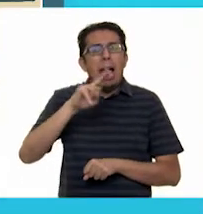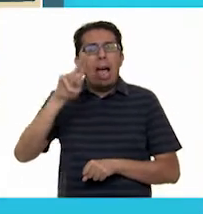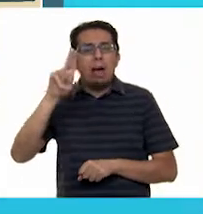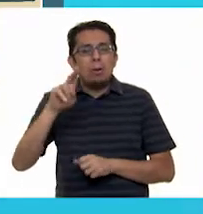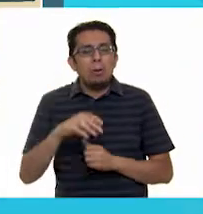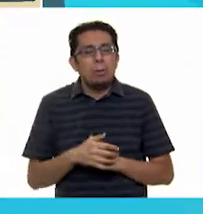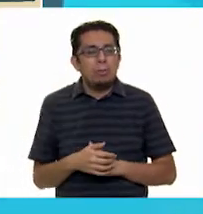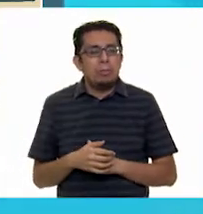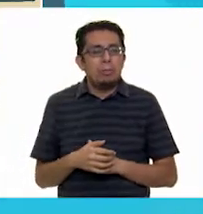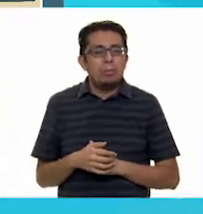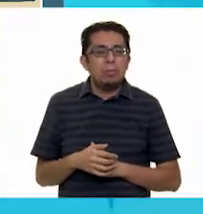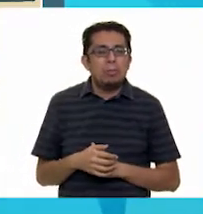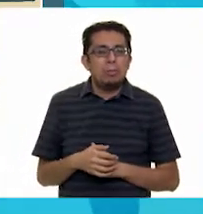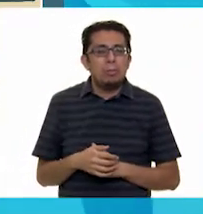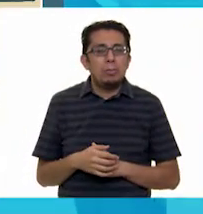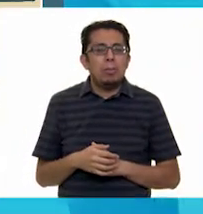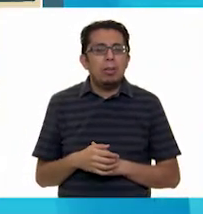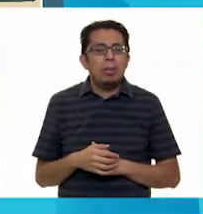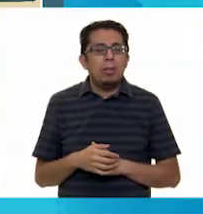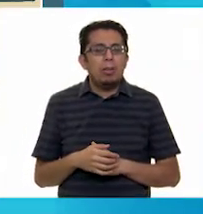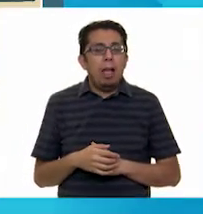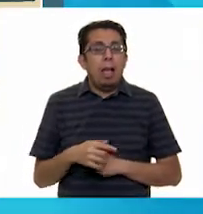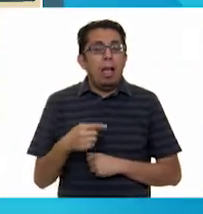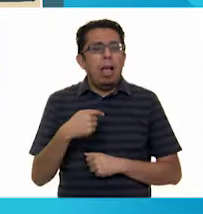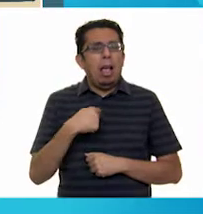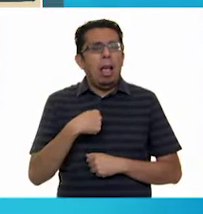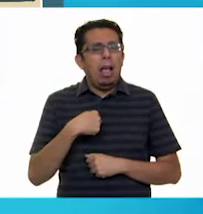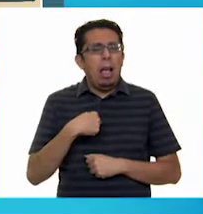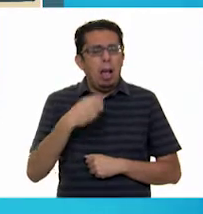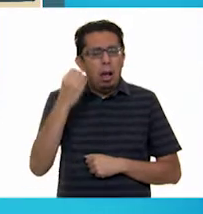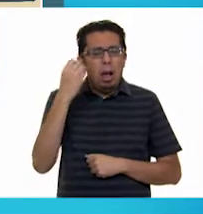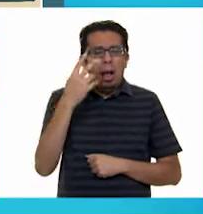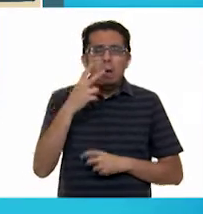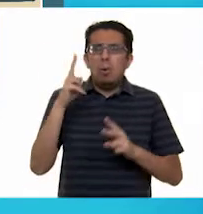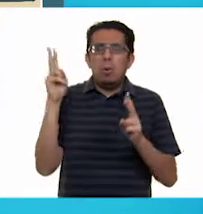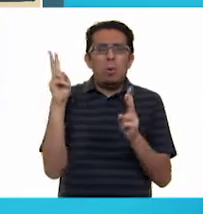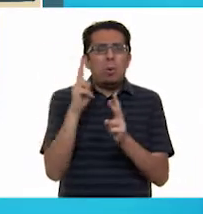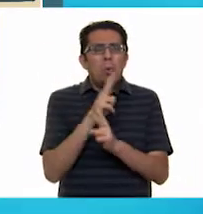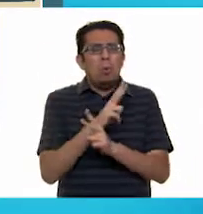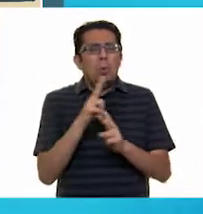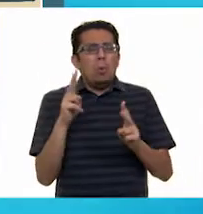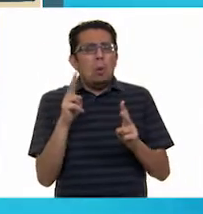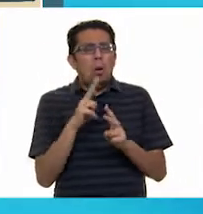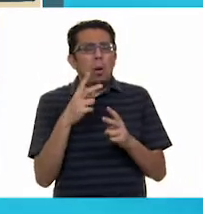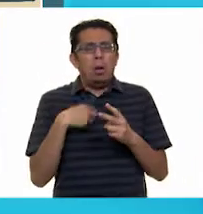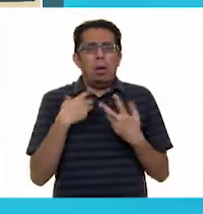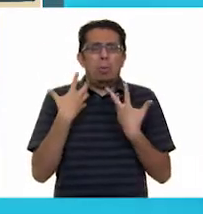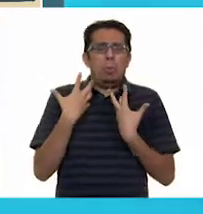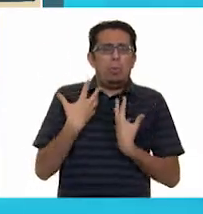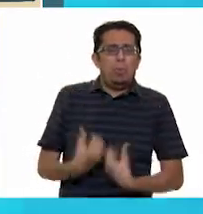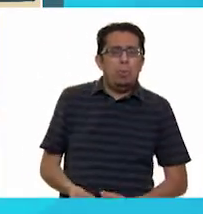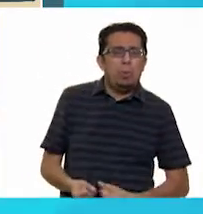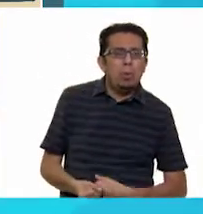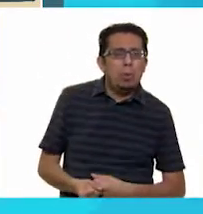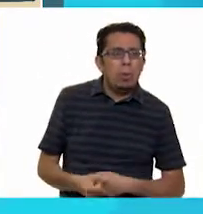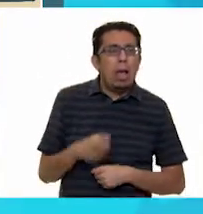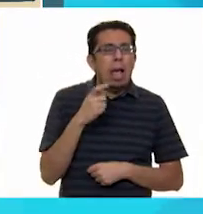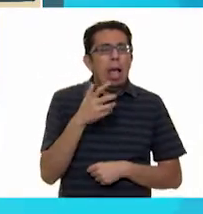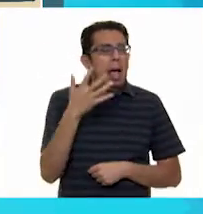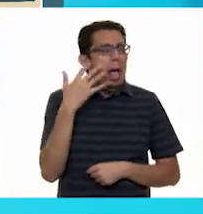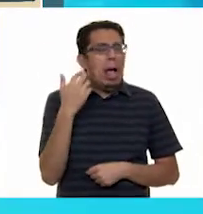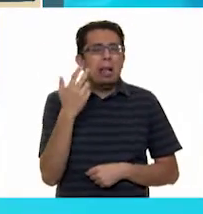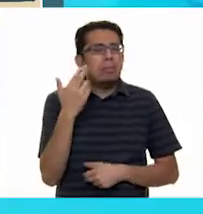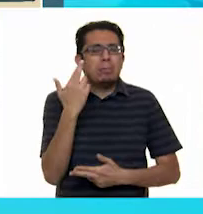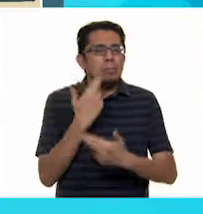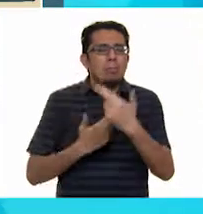¡Qué gusto! Por un momento olvidé el olor al aire por dejar de respirar. Ten calma. Ese gato ya no